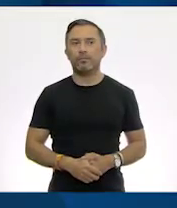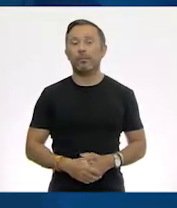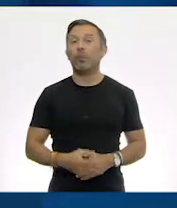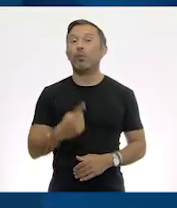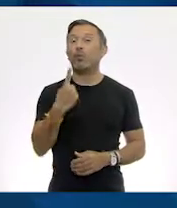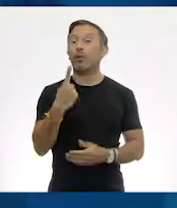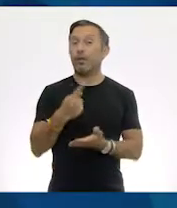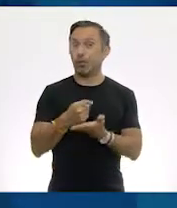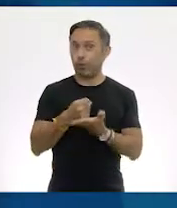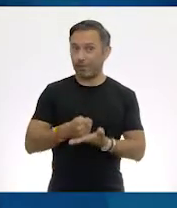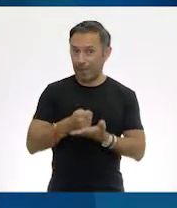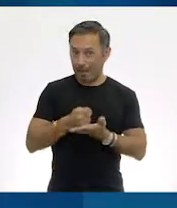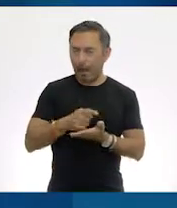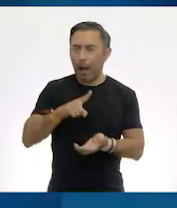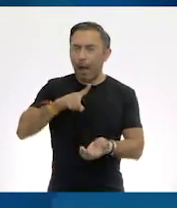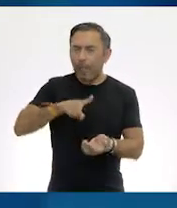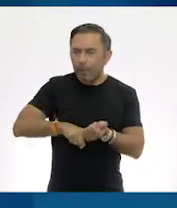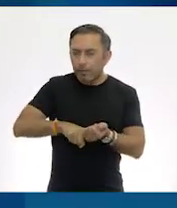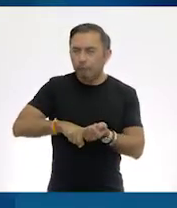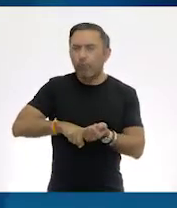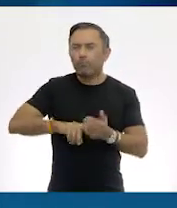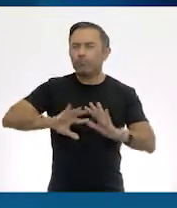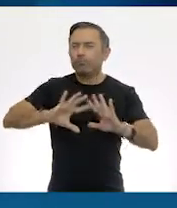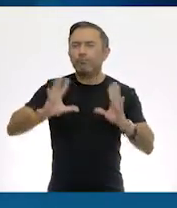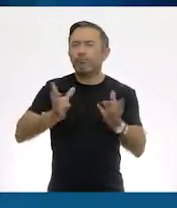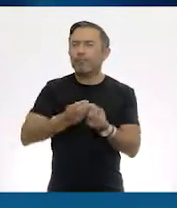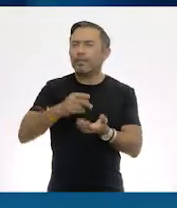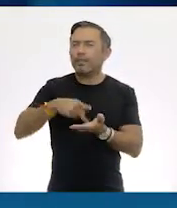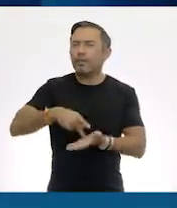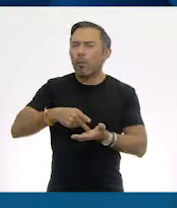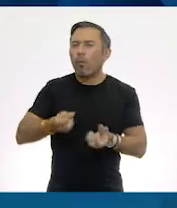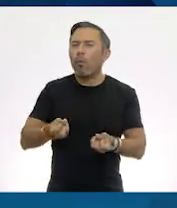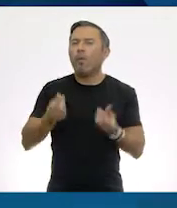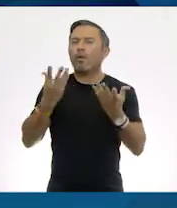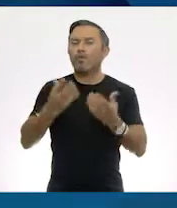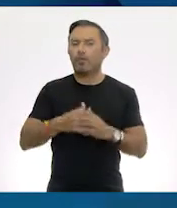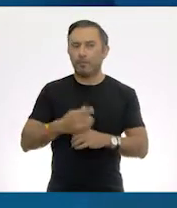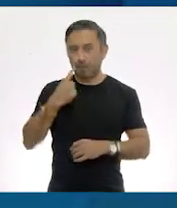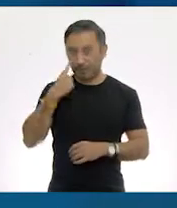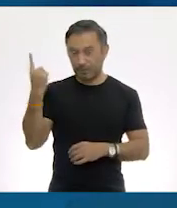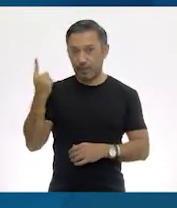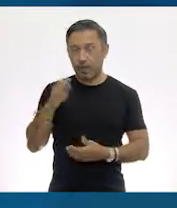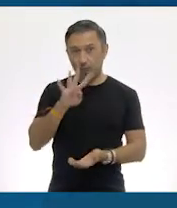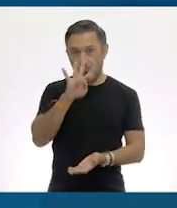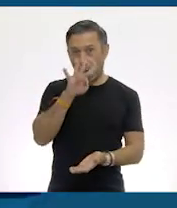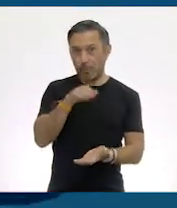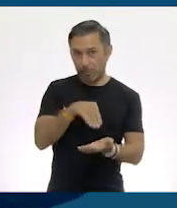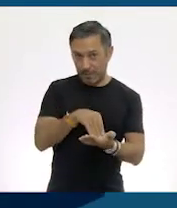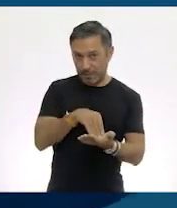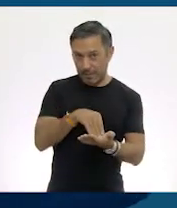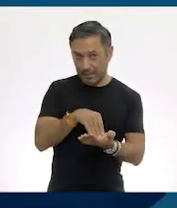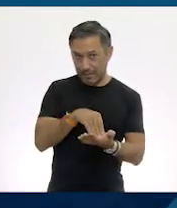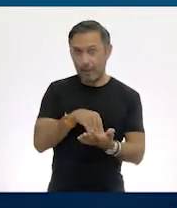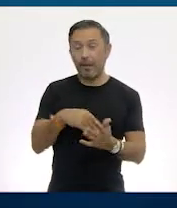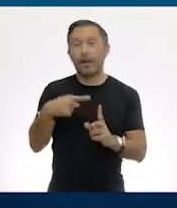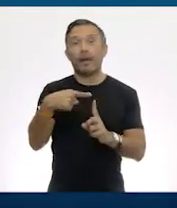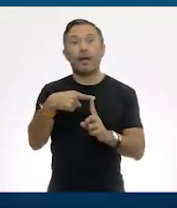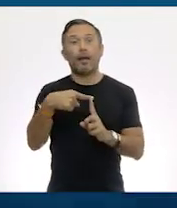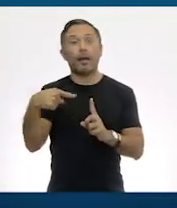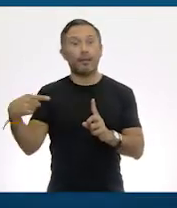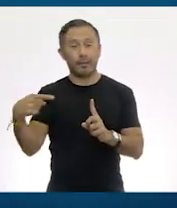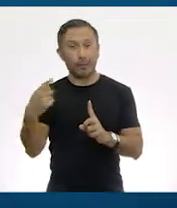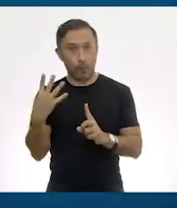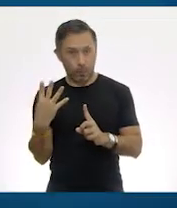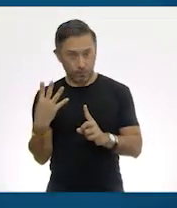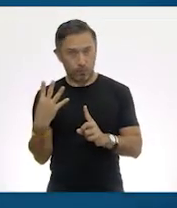tonelada? Ah, pues dividimos los 4.000 entre 4 y